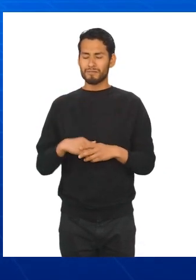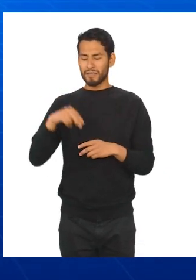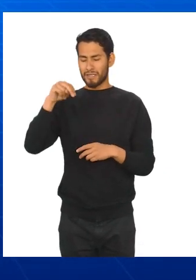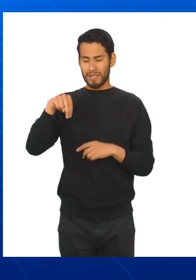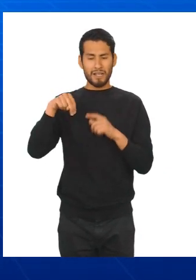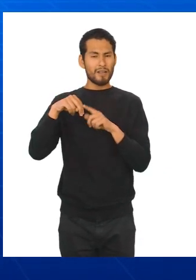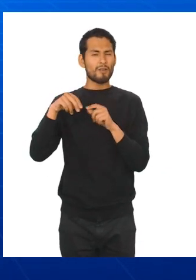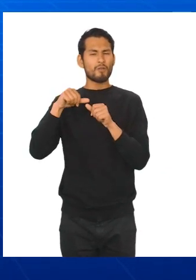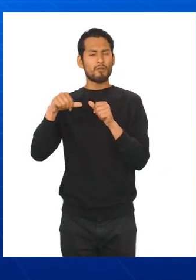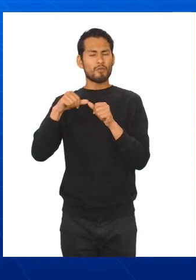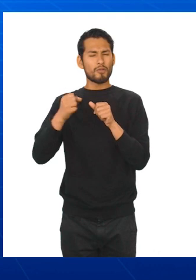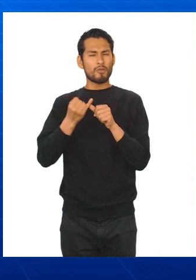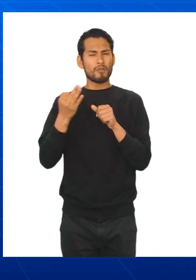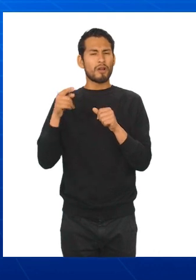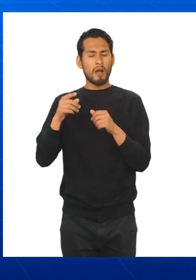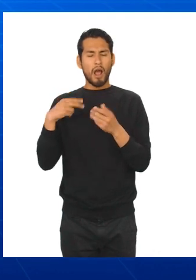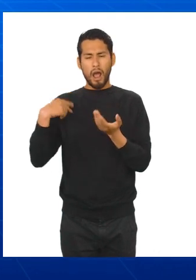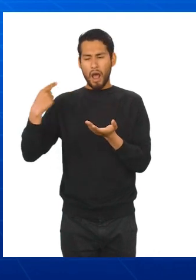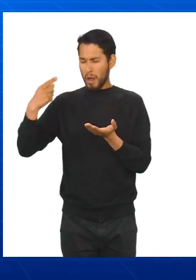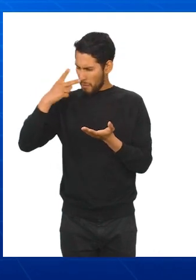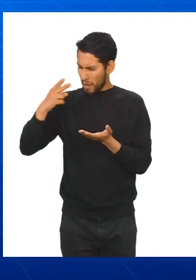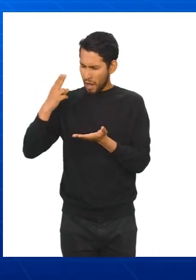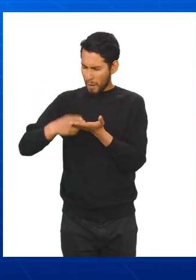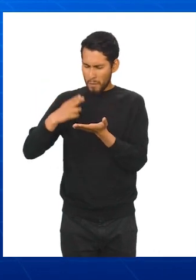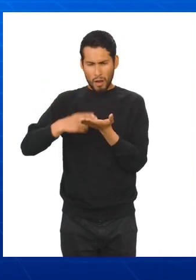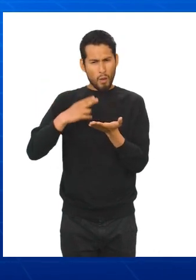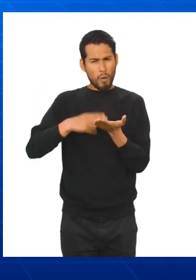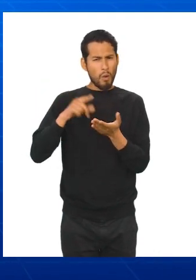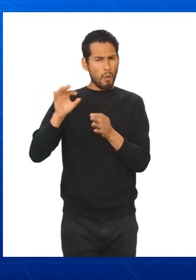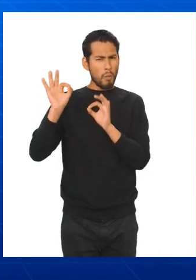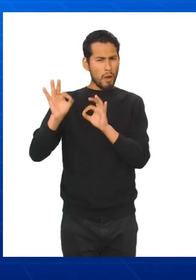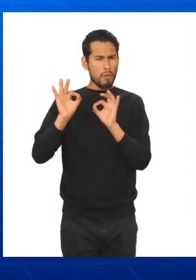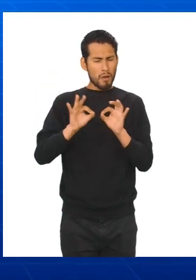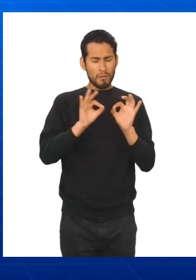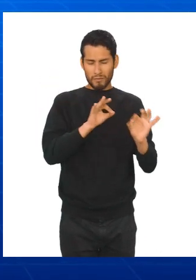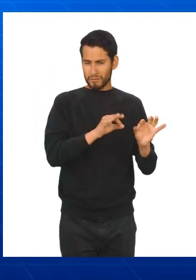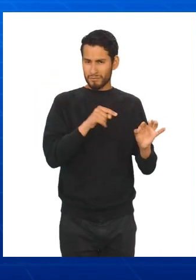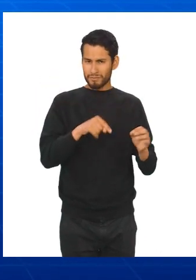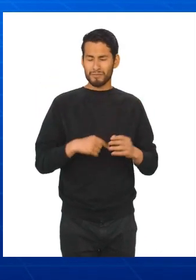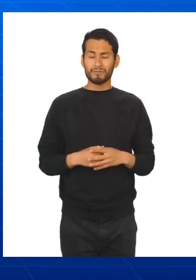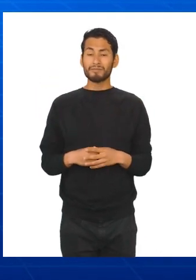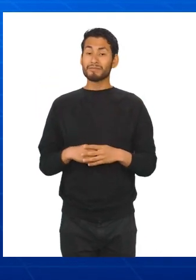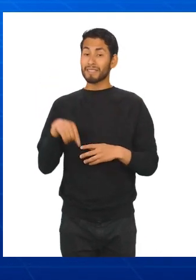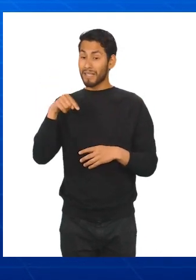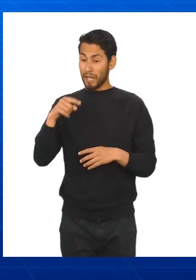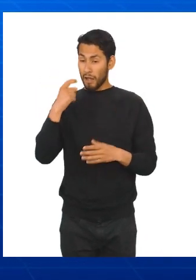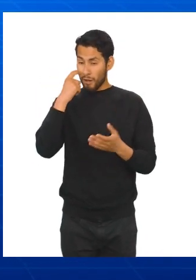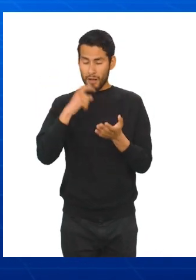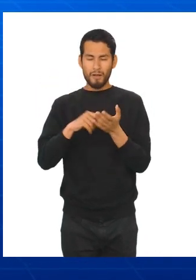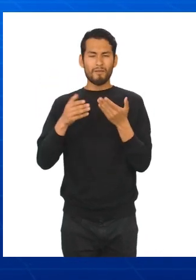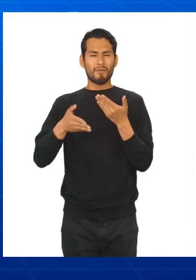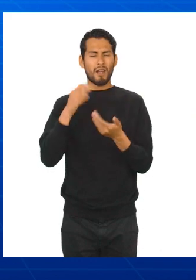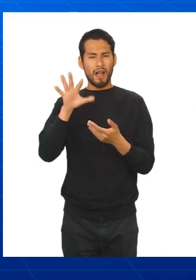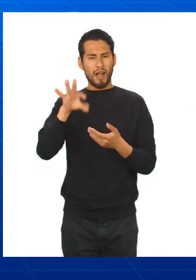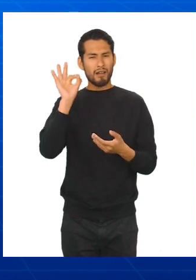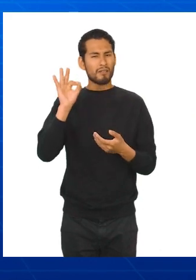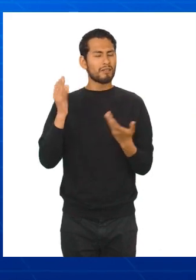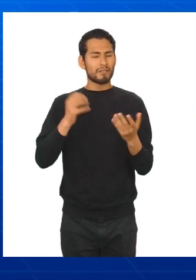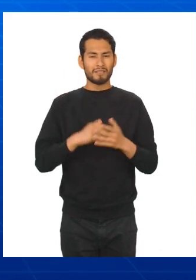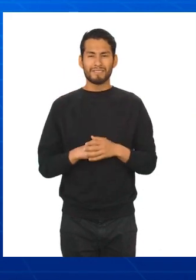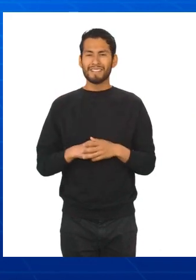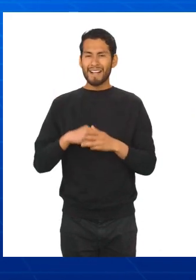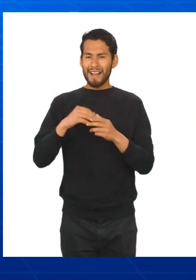al número de veces en que se repite cada valor en una serie de datos. Así, por medio de ella, es fácil